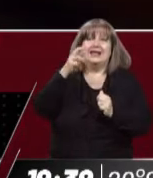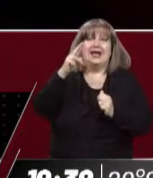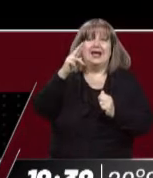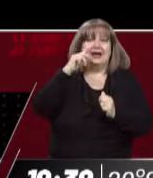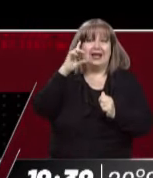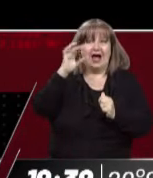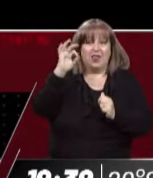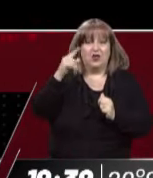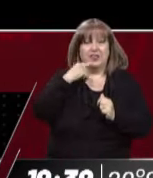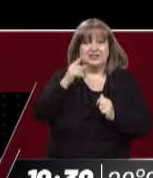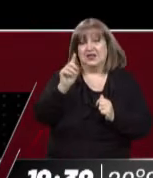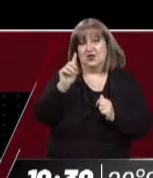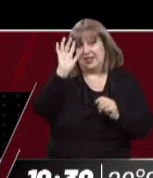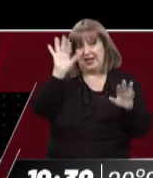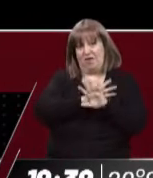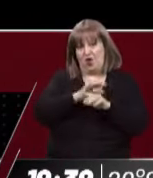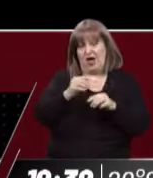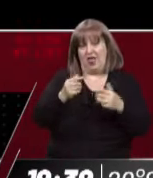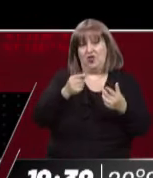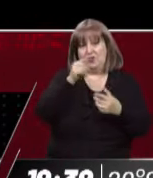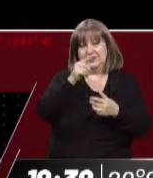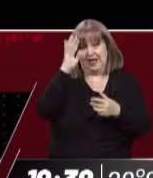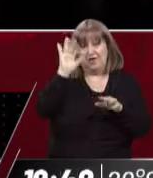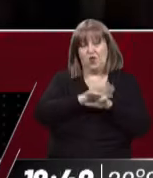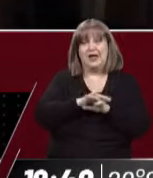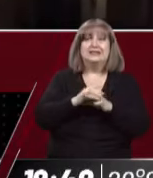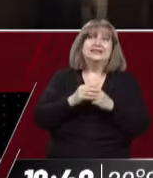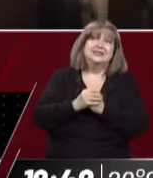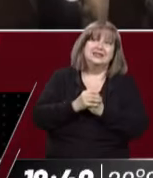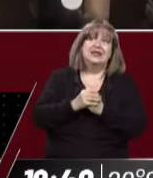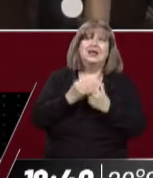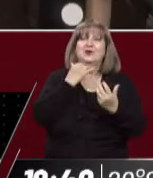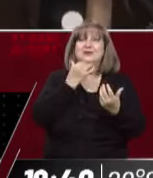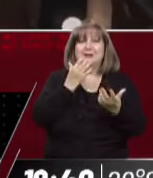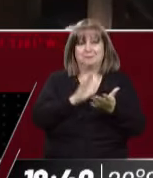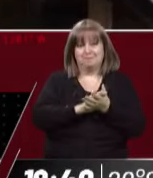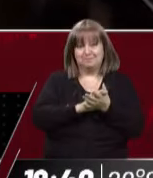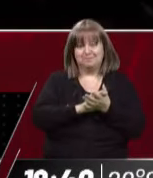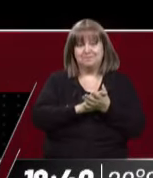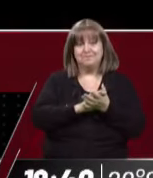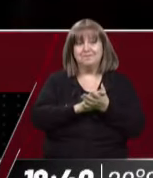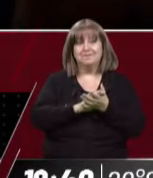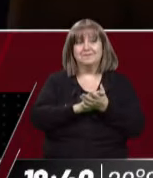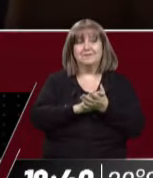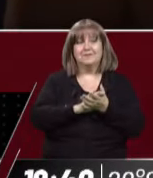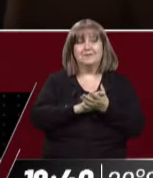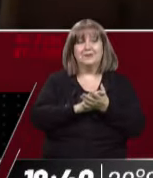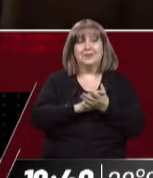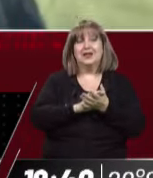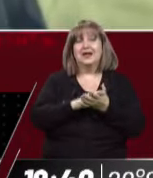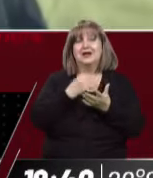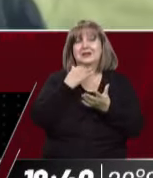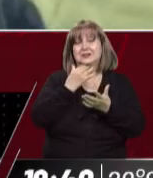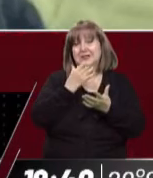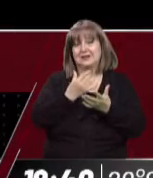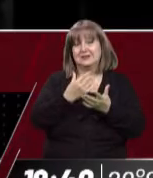Darín tu teoría. Bueno, no podemos saberlo, ¿viste? Porque el texto tiene muy poco ancho de banda. O